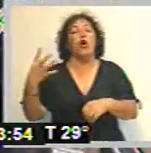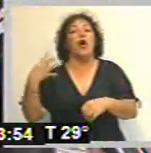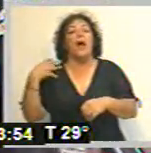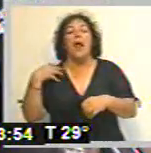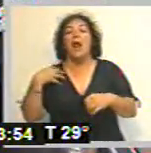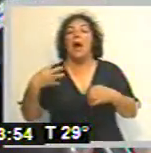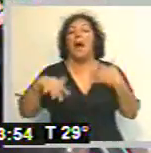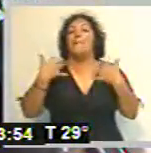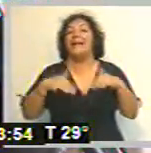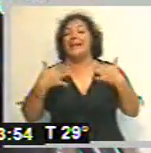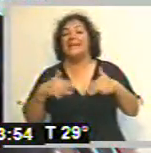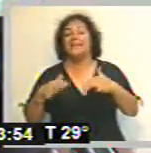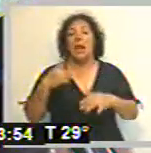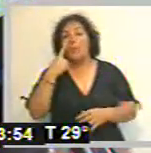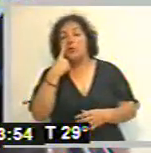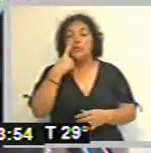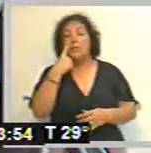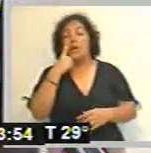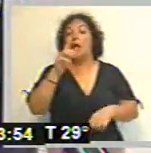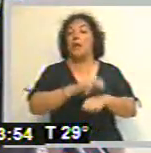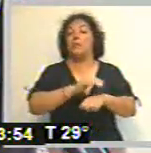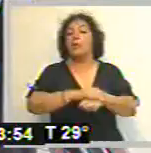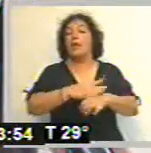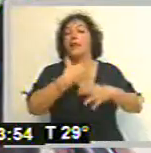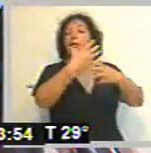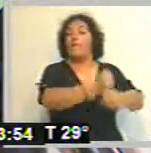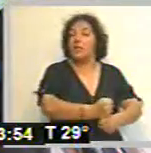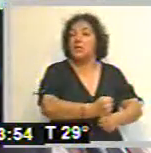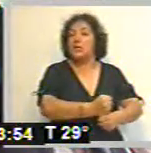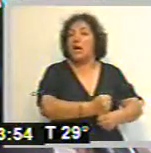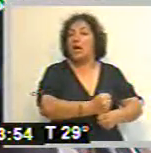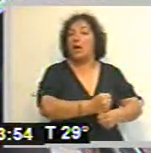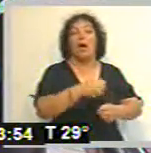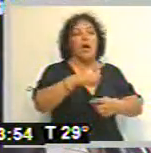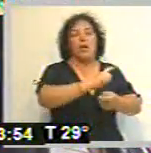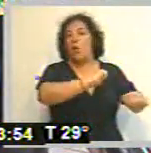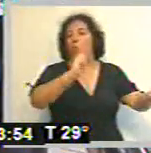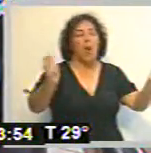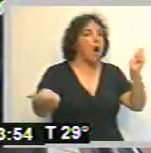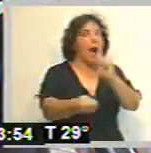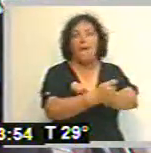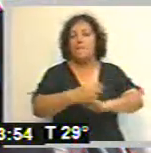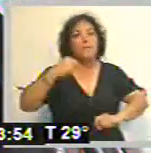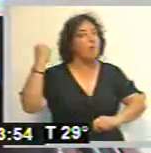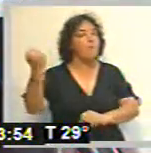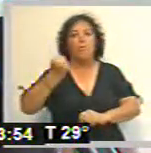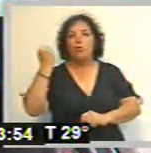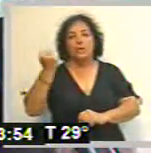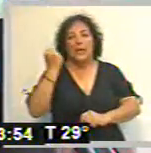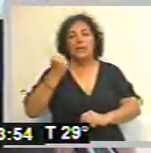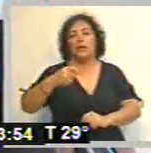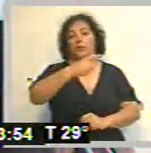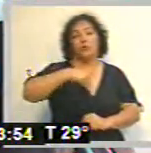municipalidad, a hacerme el cargo de la Defensa Civil de la provincia, es como un cambio de escala importante, en el cual nosotros